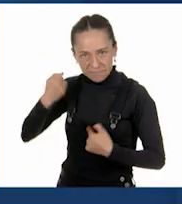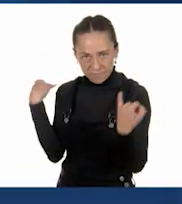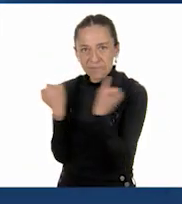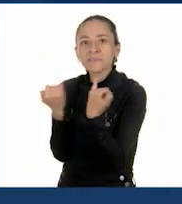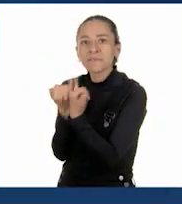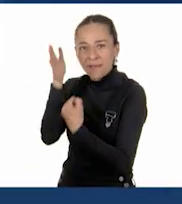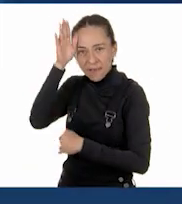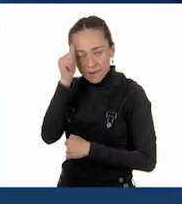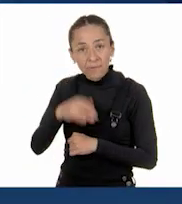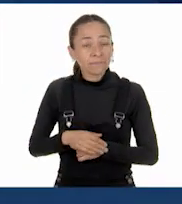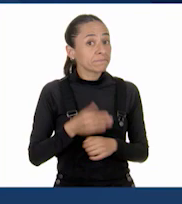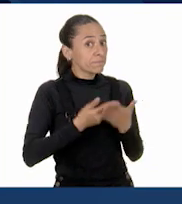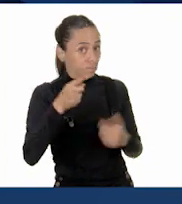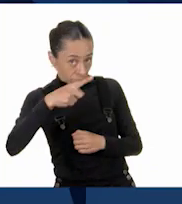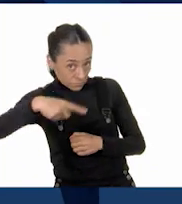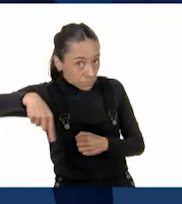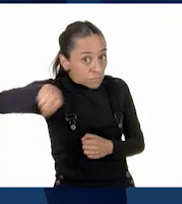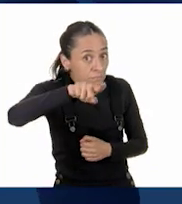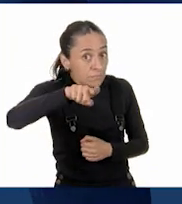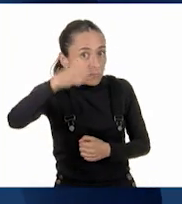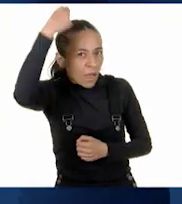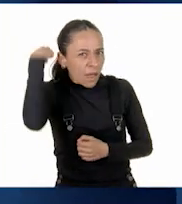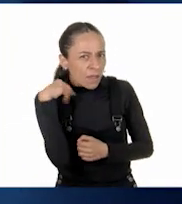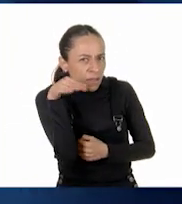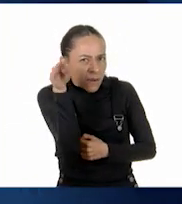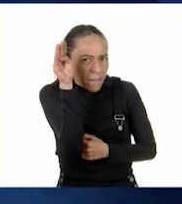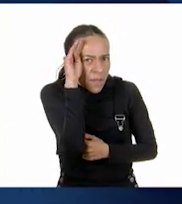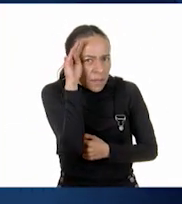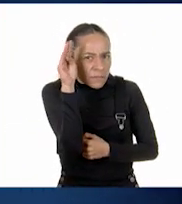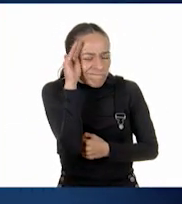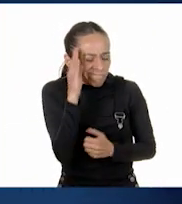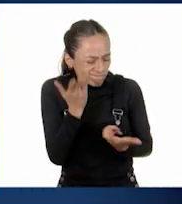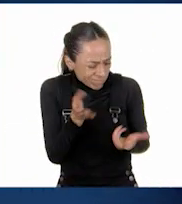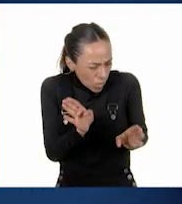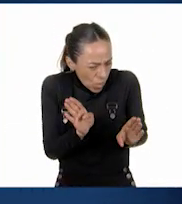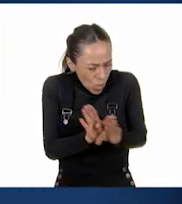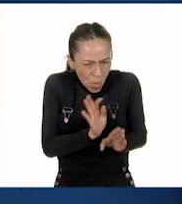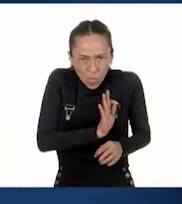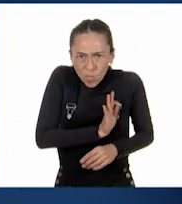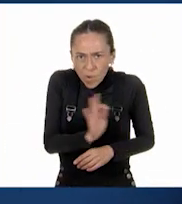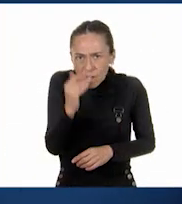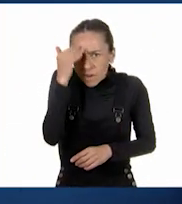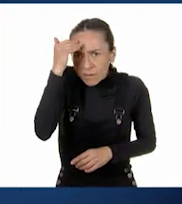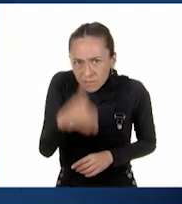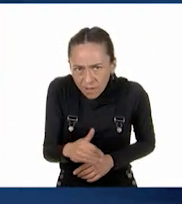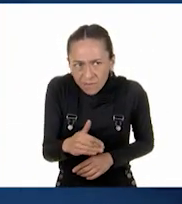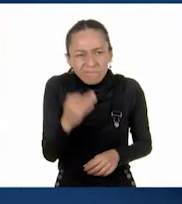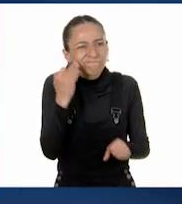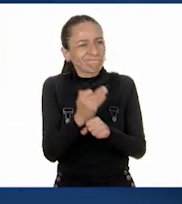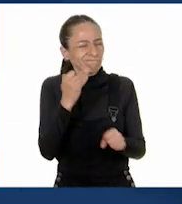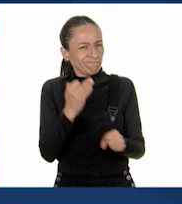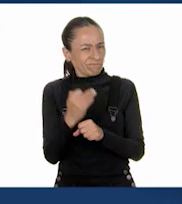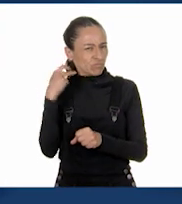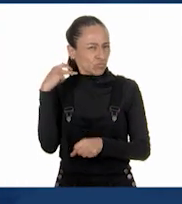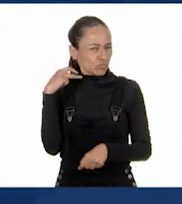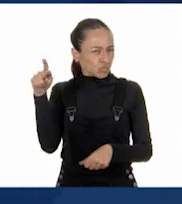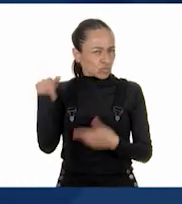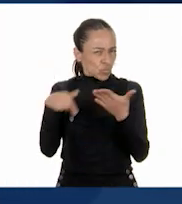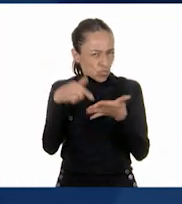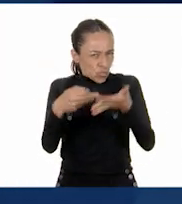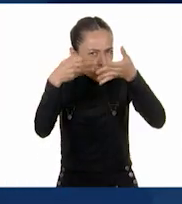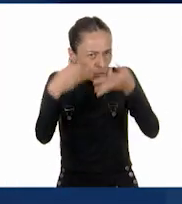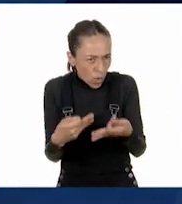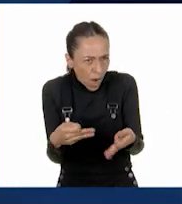alguna estrategia para encontrar en qué punto se encuentran? Mira, Raúl, ahorita en pantalla nos está